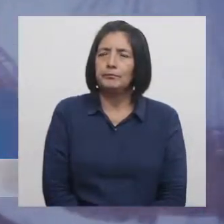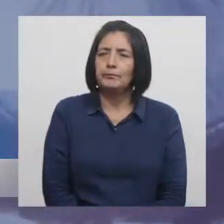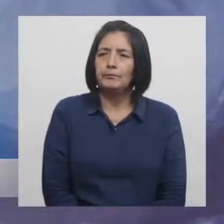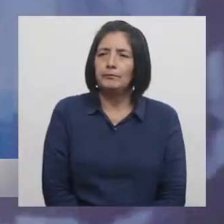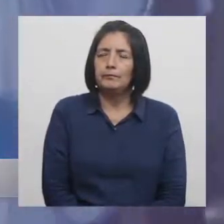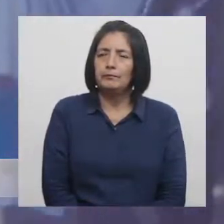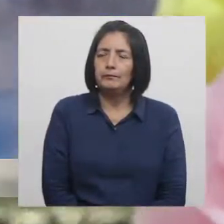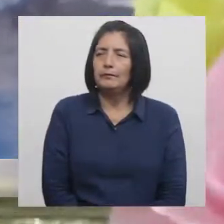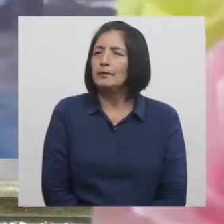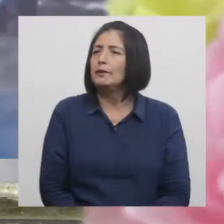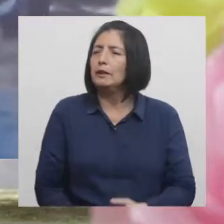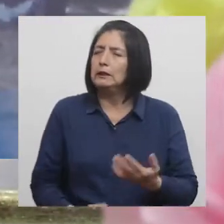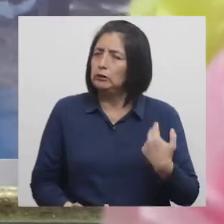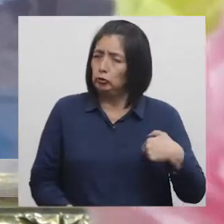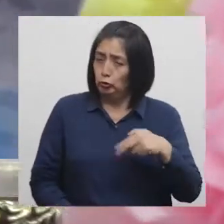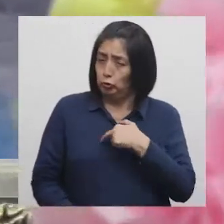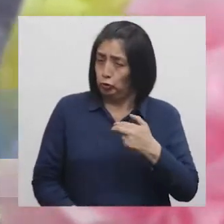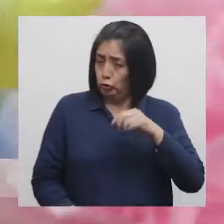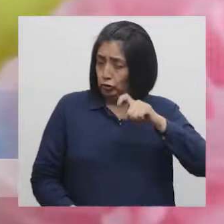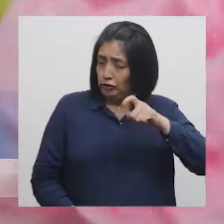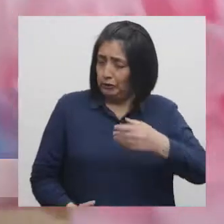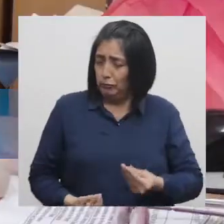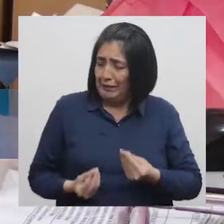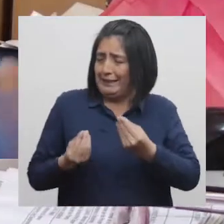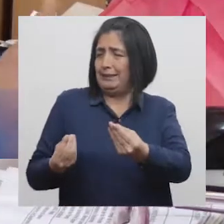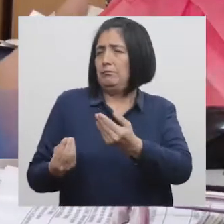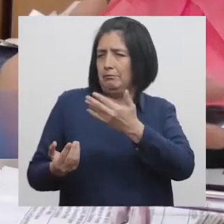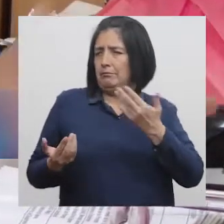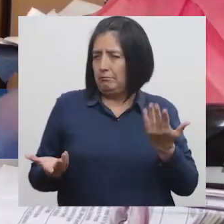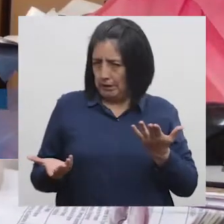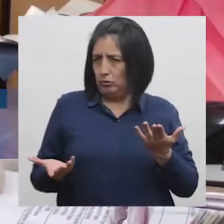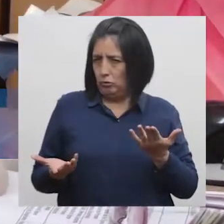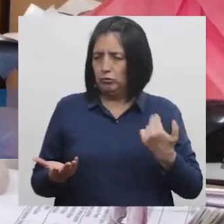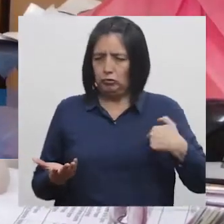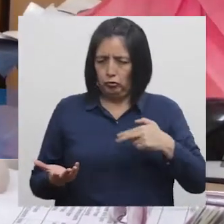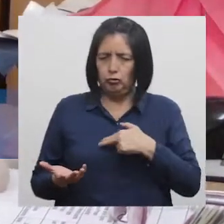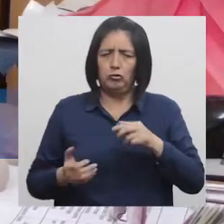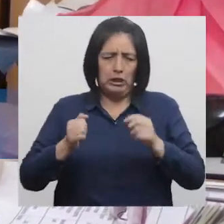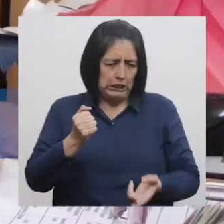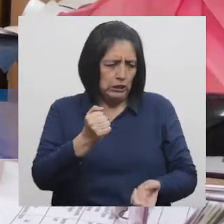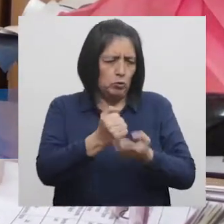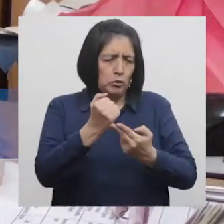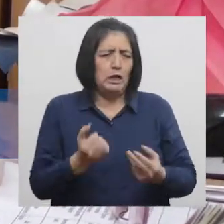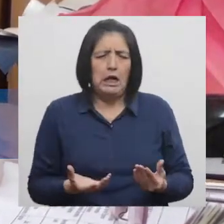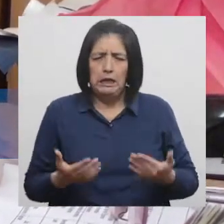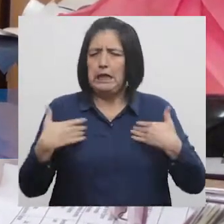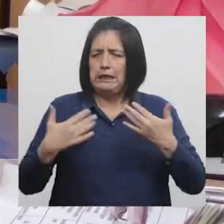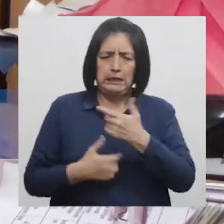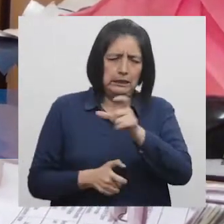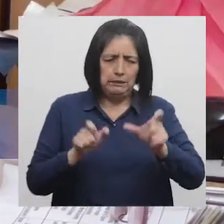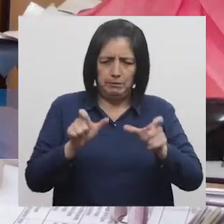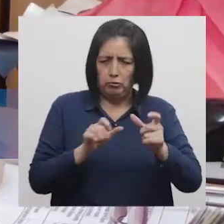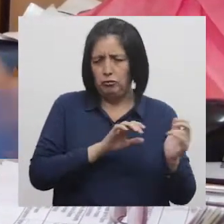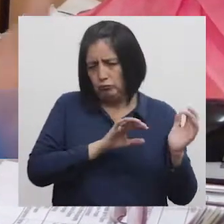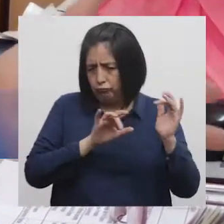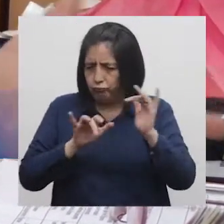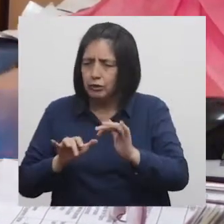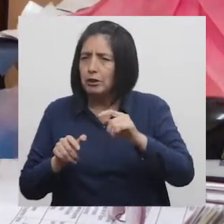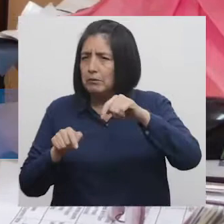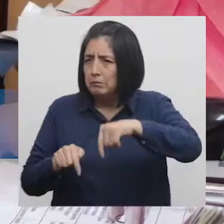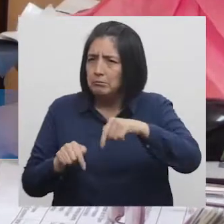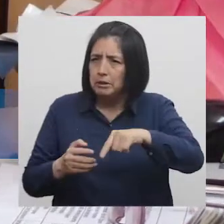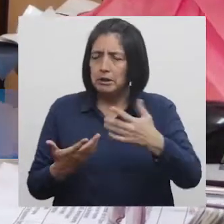Siempre debemos de dar lo mejor de nosotros, darles cierta seguridad y alegría a las personas que vienen y